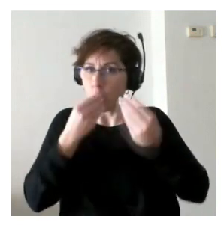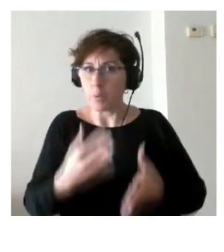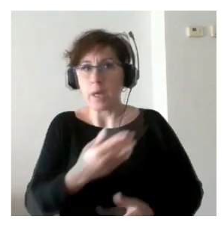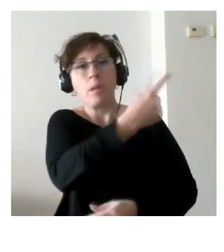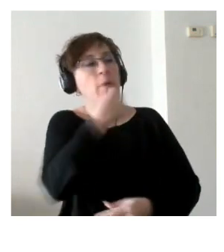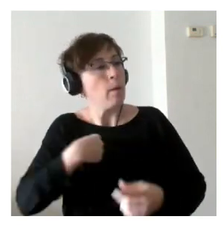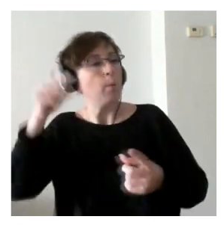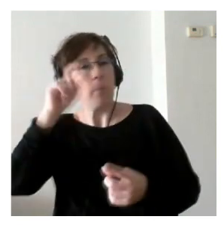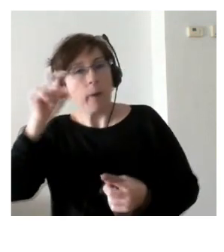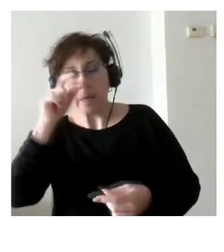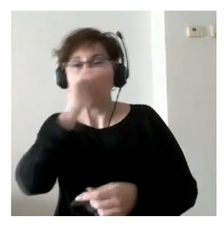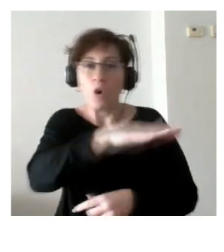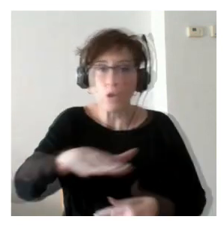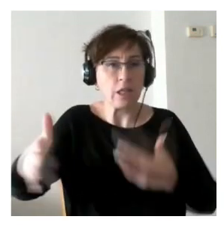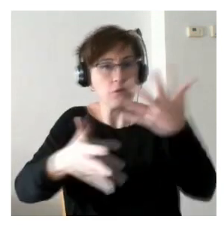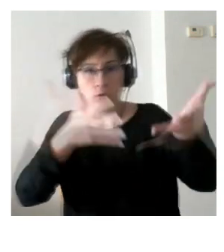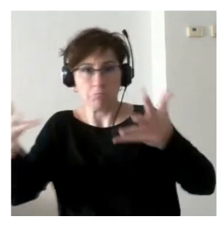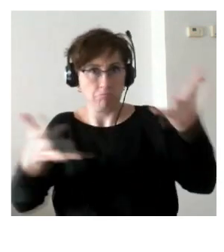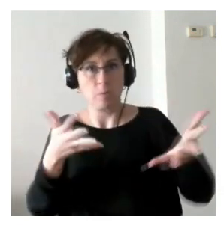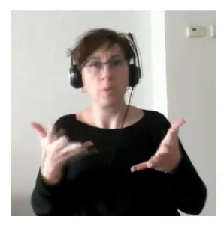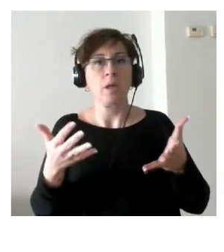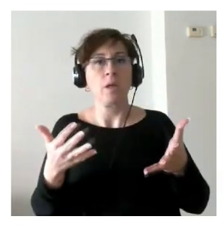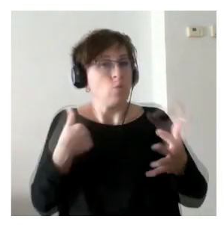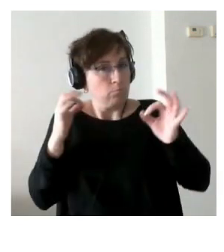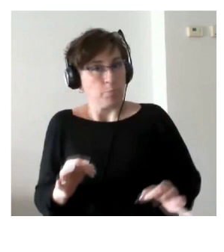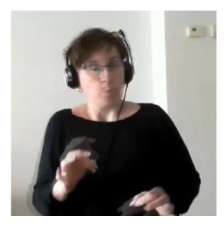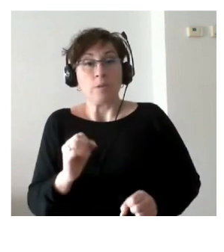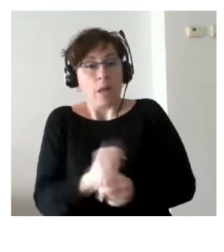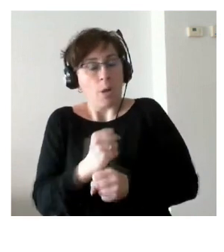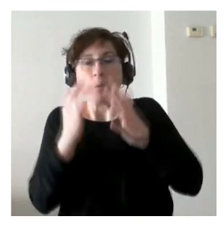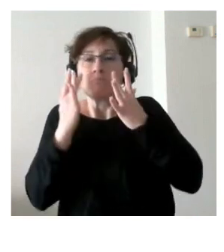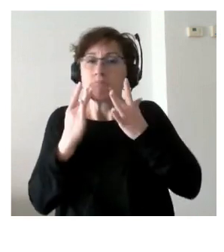y la verdad que pues soy un señor a la hora de trabajar